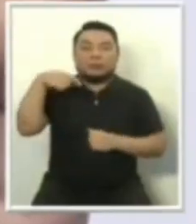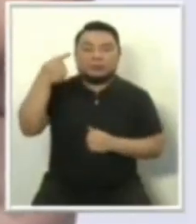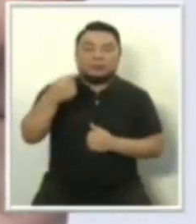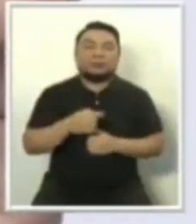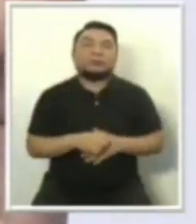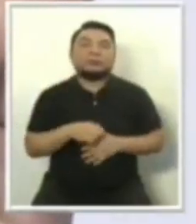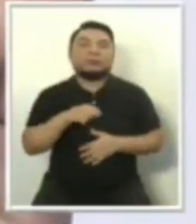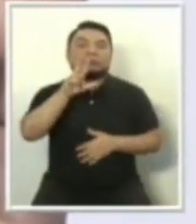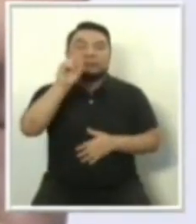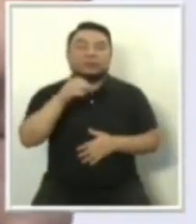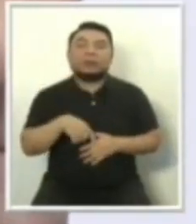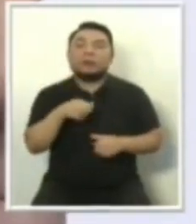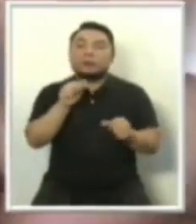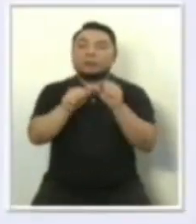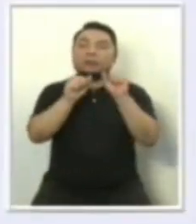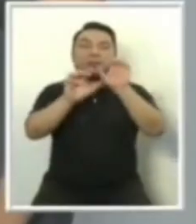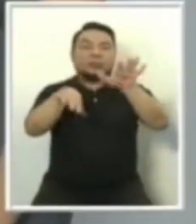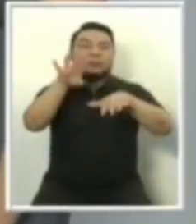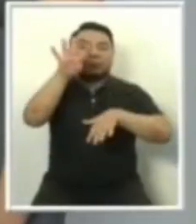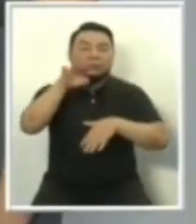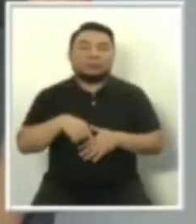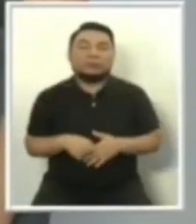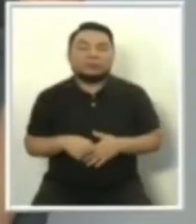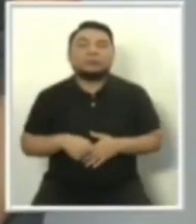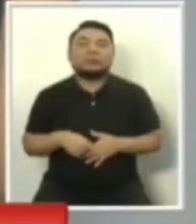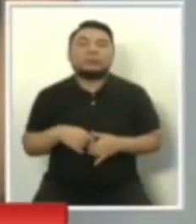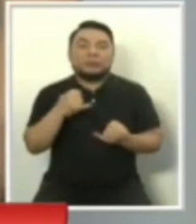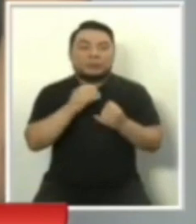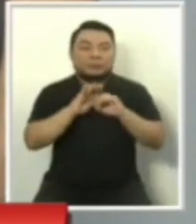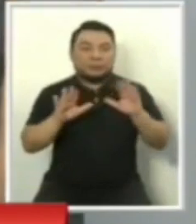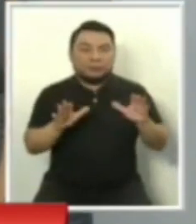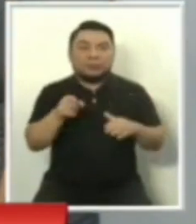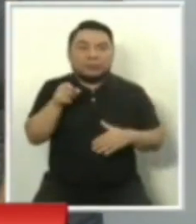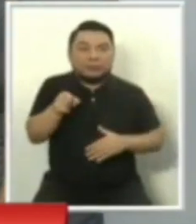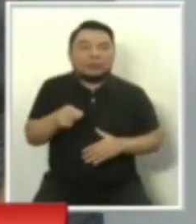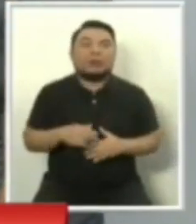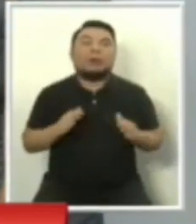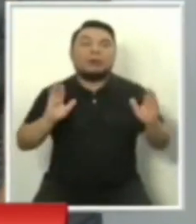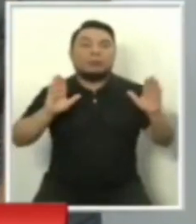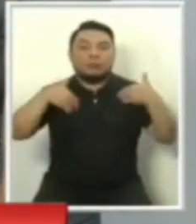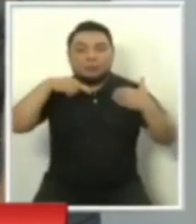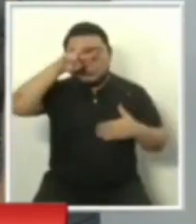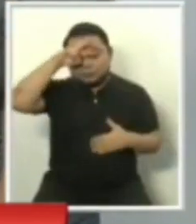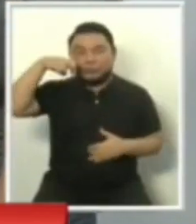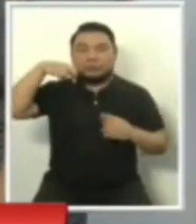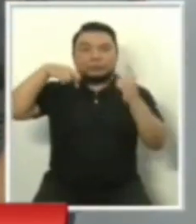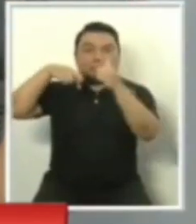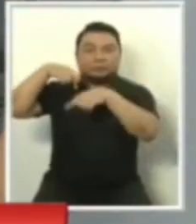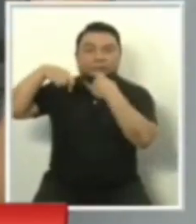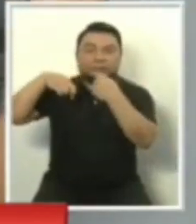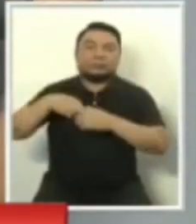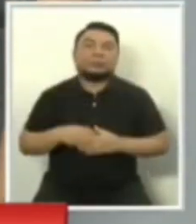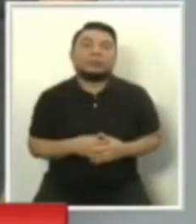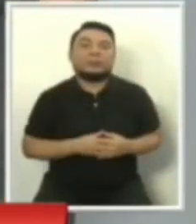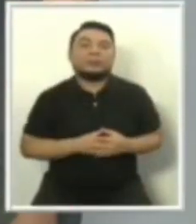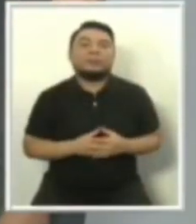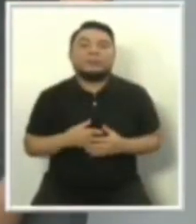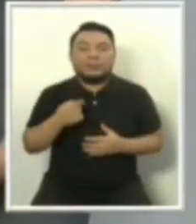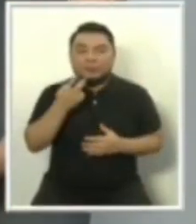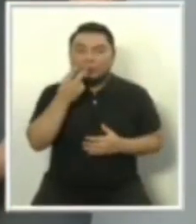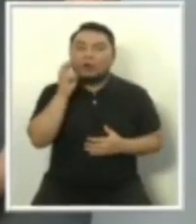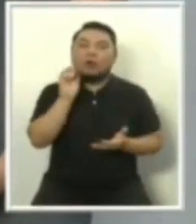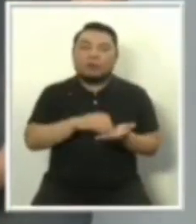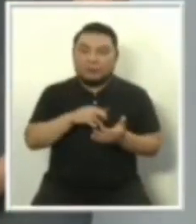Y el número 14, cierra este orden de intervención, que es Podemos Perú. Señor Daniel Urresti, repasamos